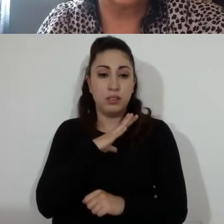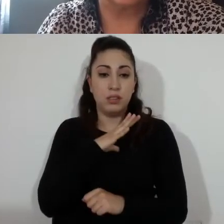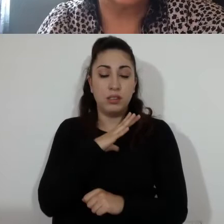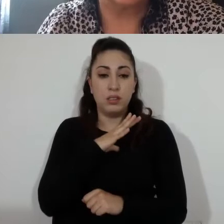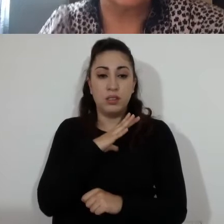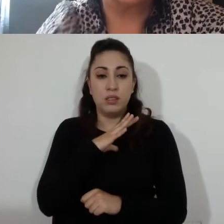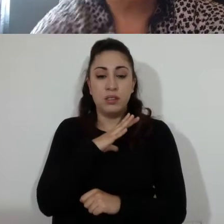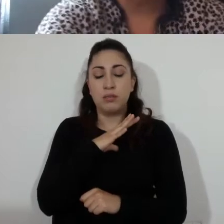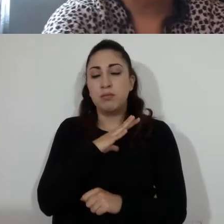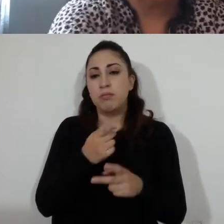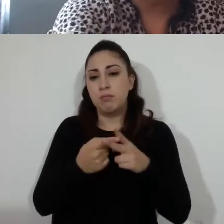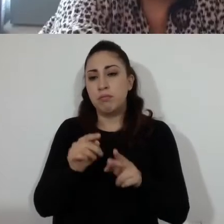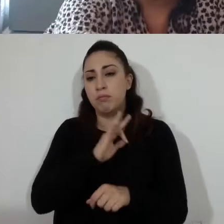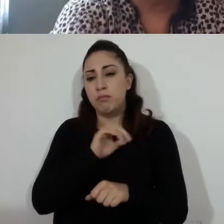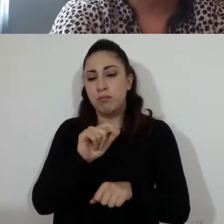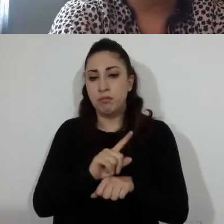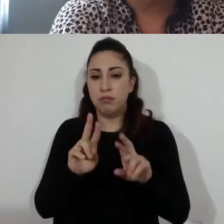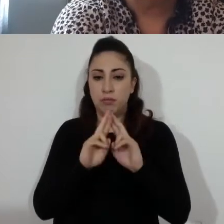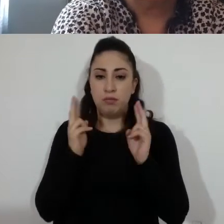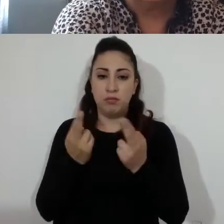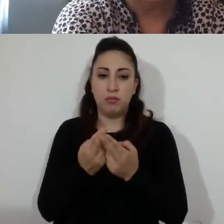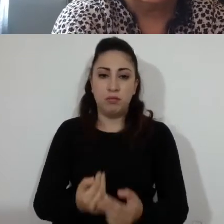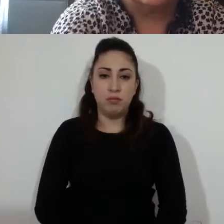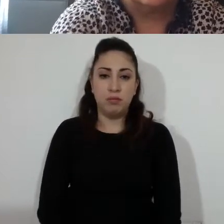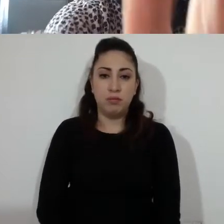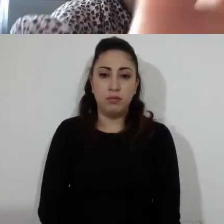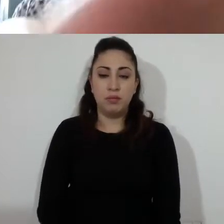contamos con el quórum requerido para iniciar la sesión.